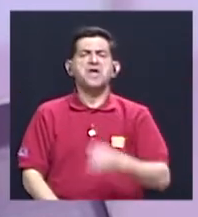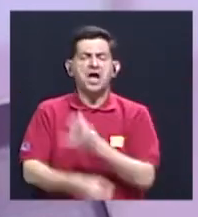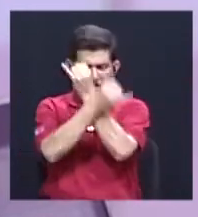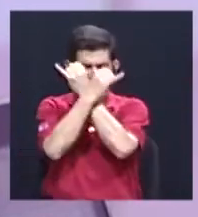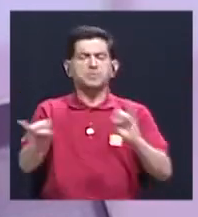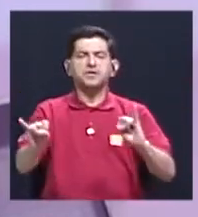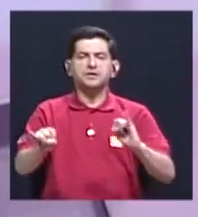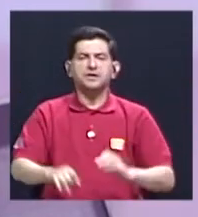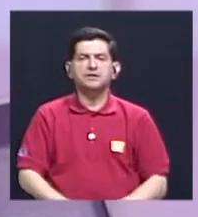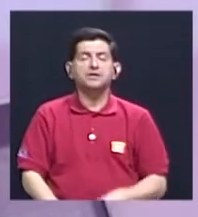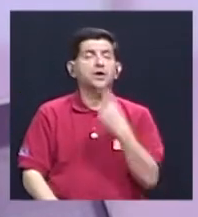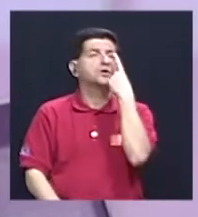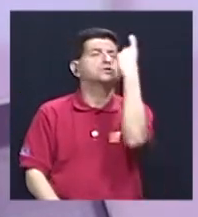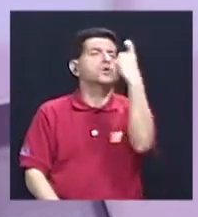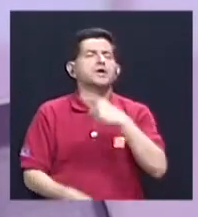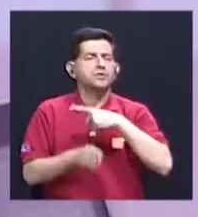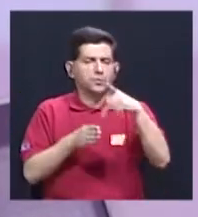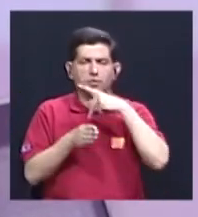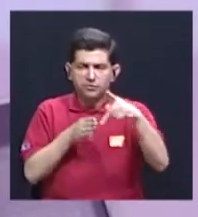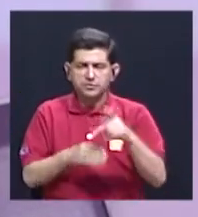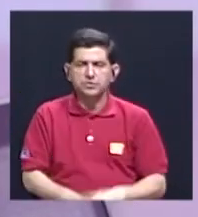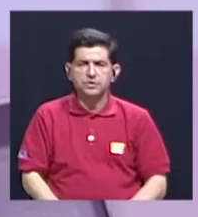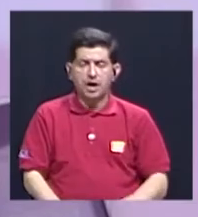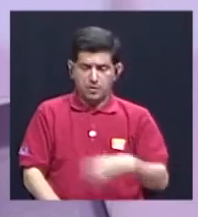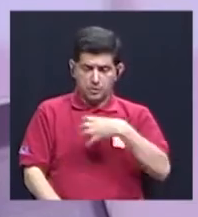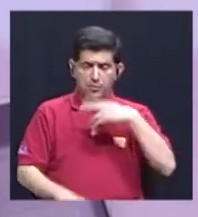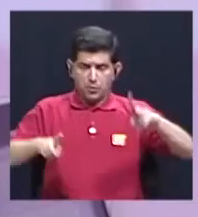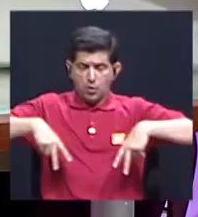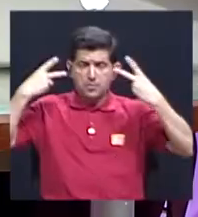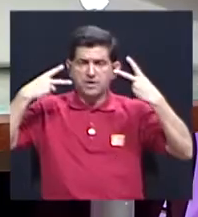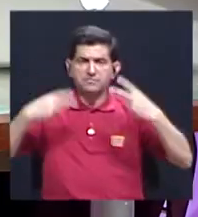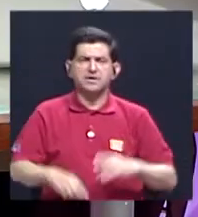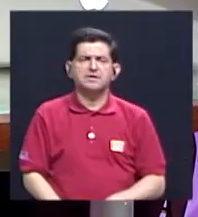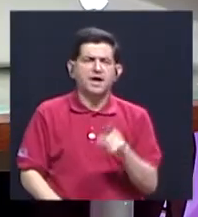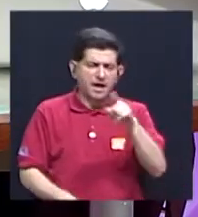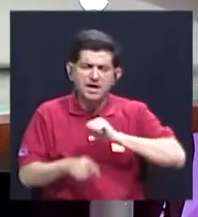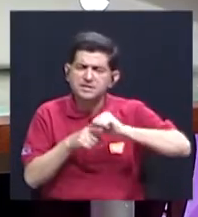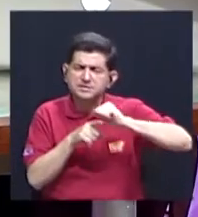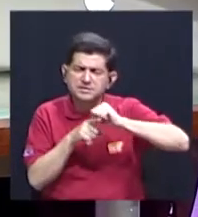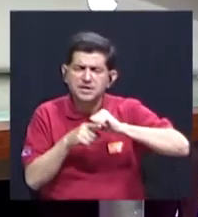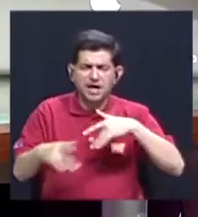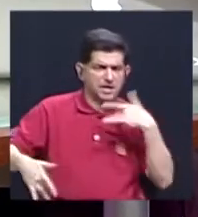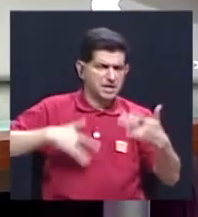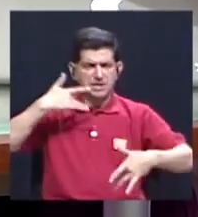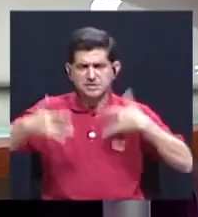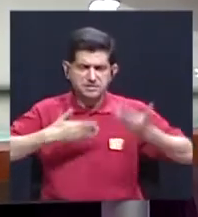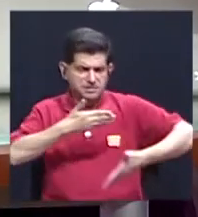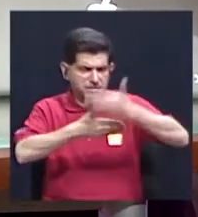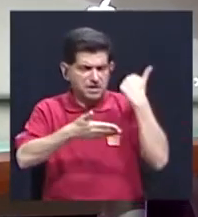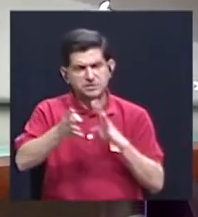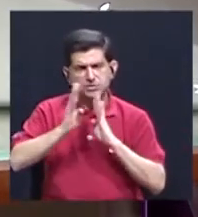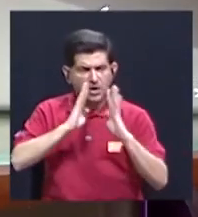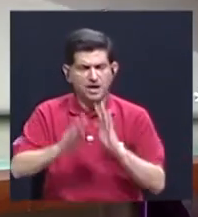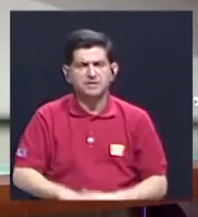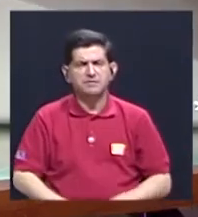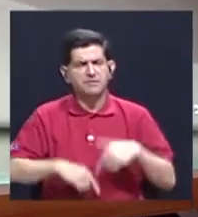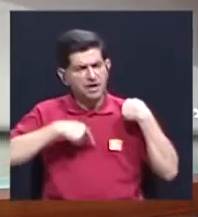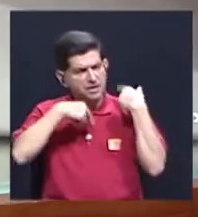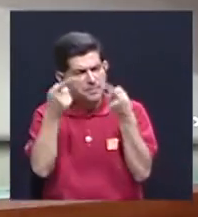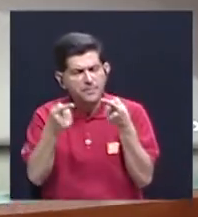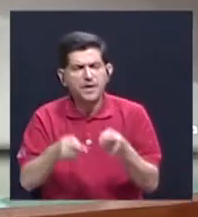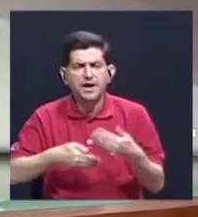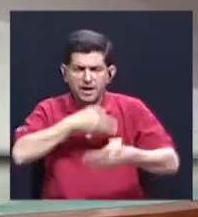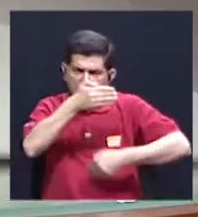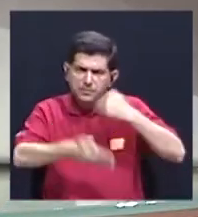independencia, que sueña con ser profesional, con vivir su propia vida. Esa capacitación, esa sensibilización que hablábamos en el bloque anterior, va encaminada a una